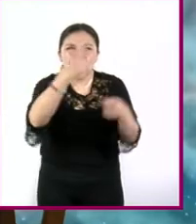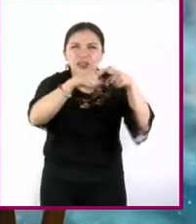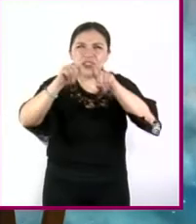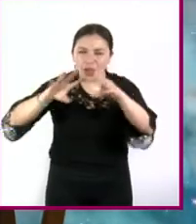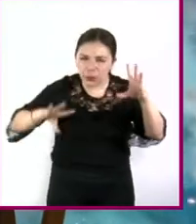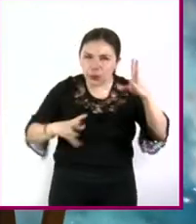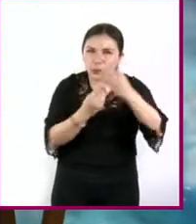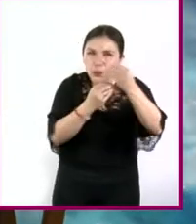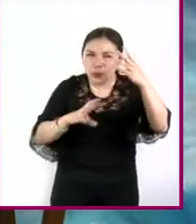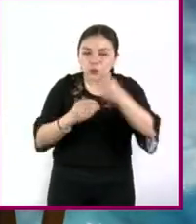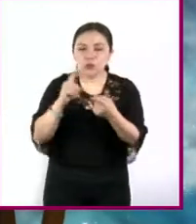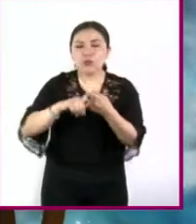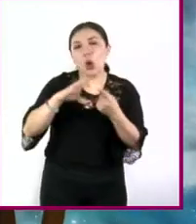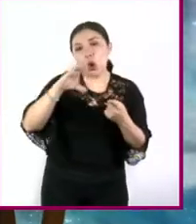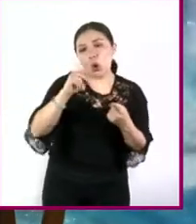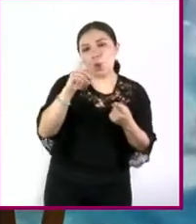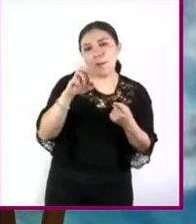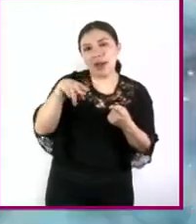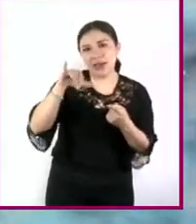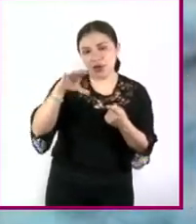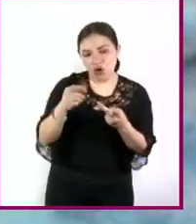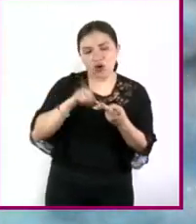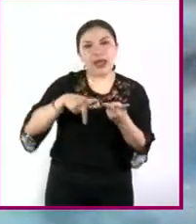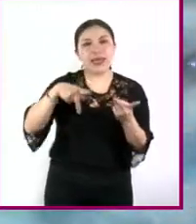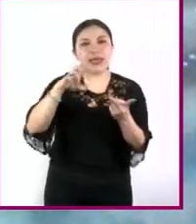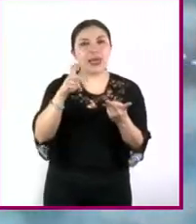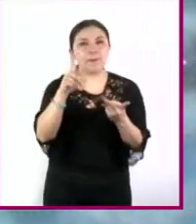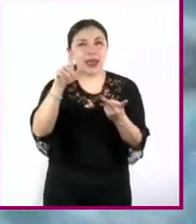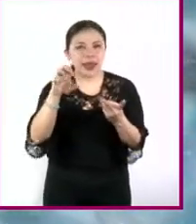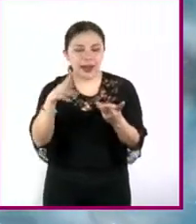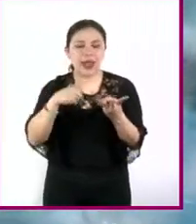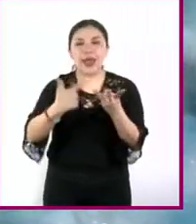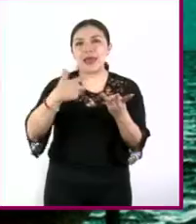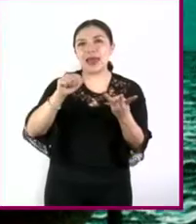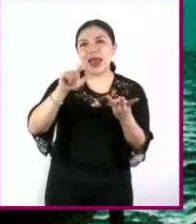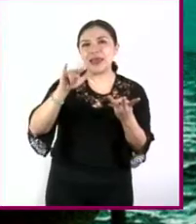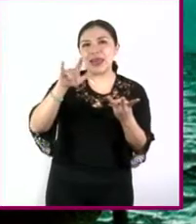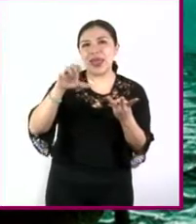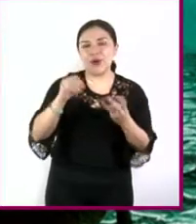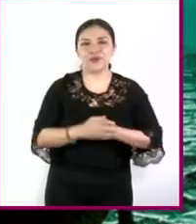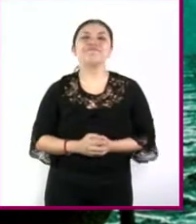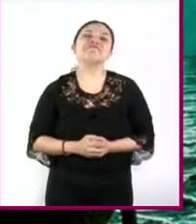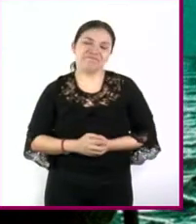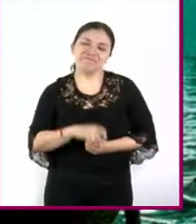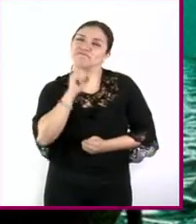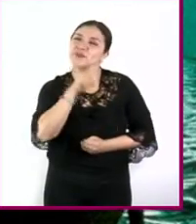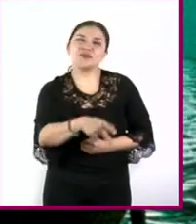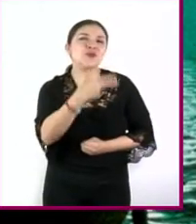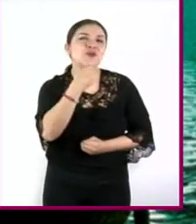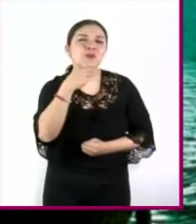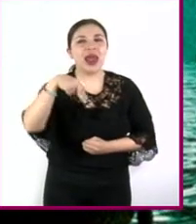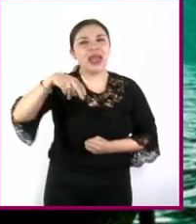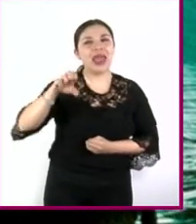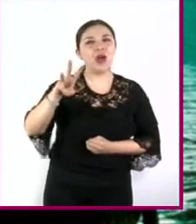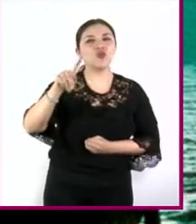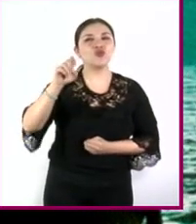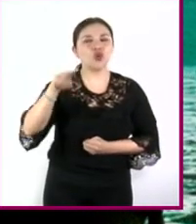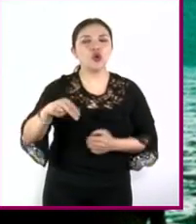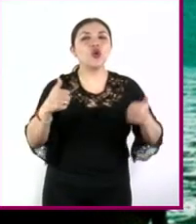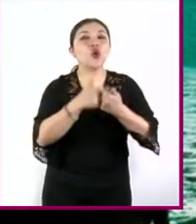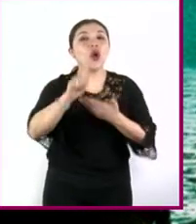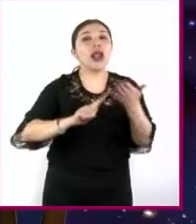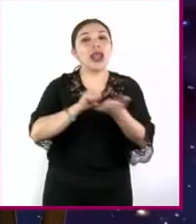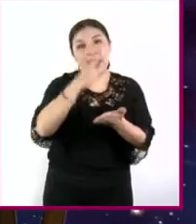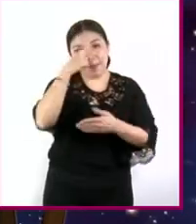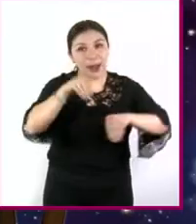Copérnico, Kepler y Galileo? Pues el mismísimo Isaac Newton con sus leyes de movimiento